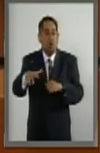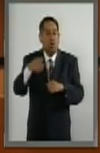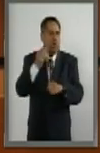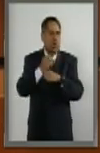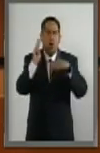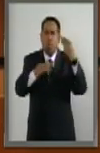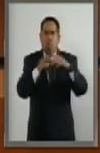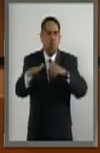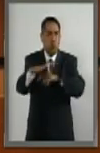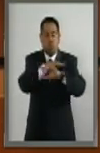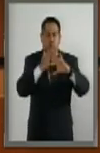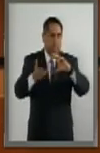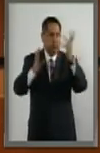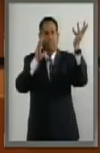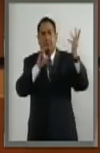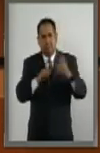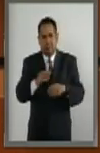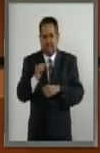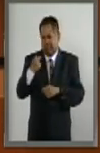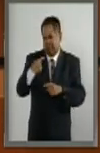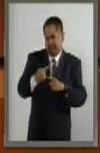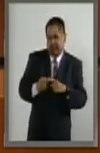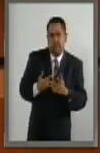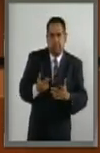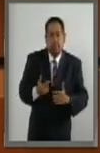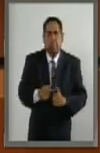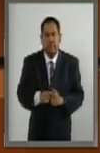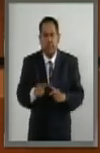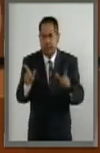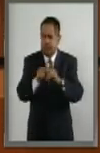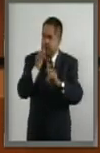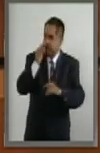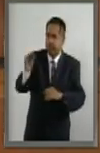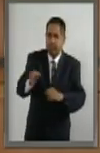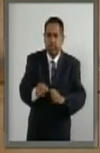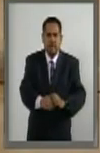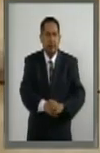complicado como el que se nos ha presentado en los últimos meses. Es cuanto.